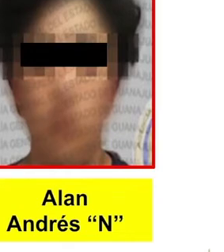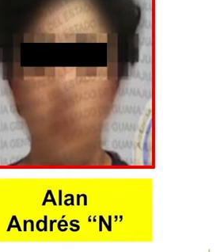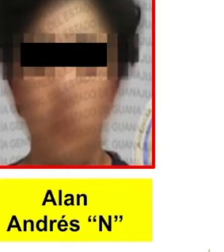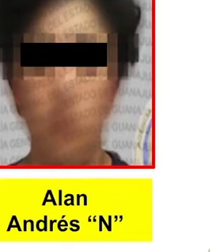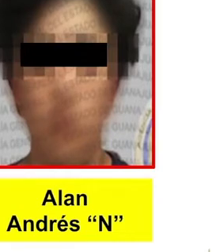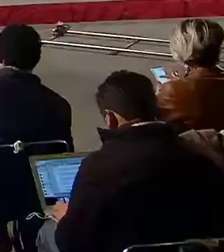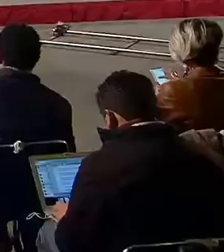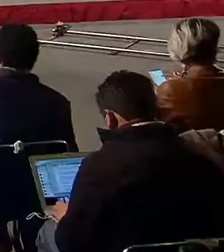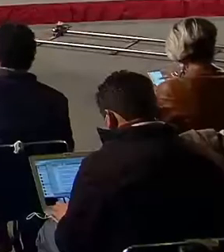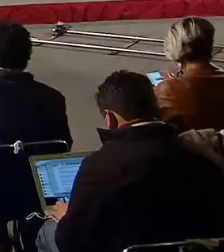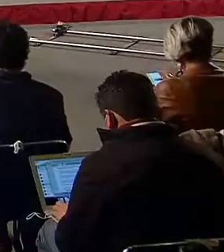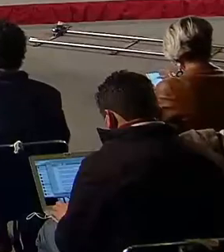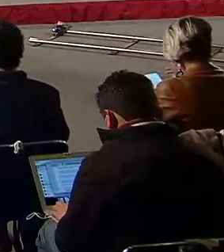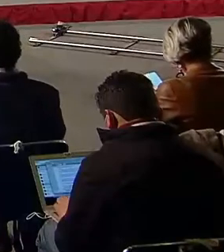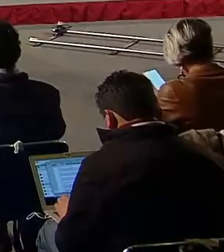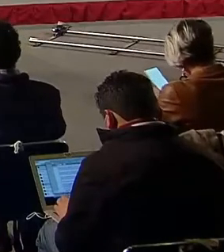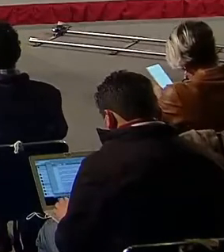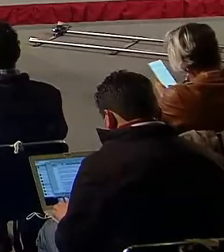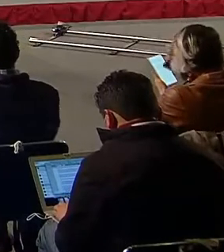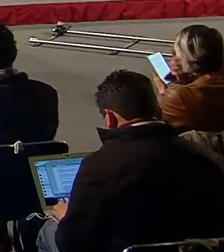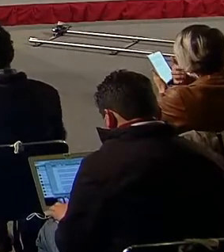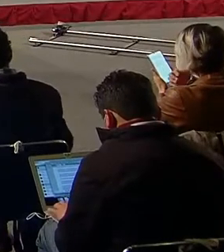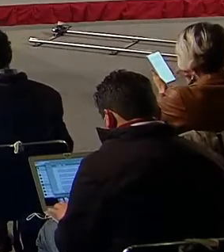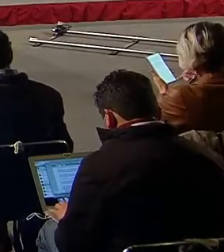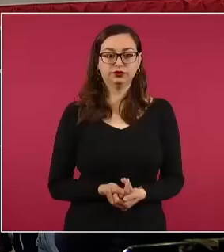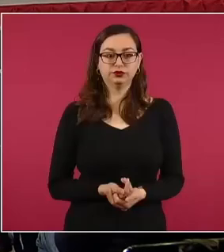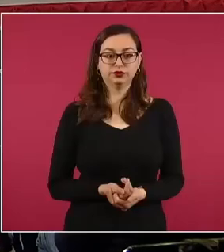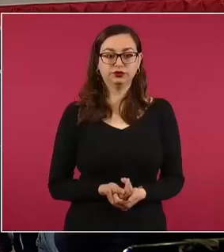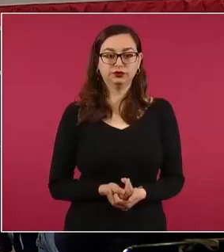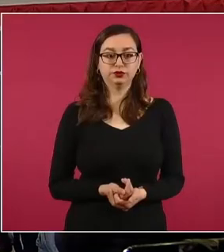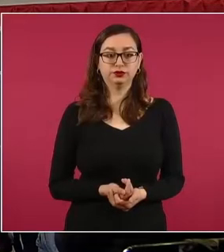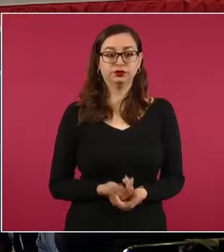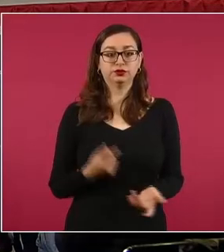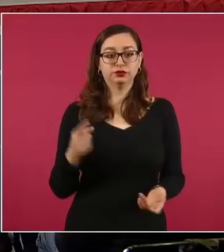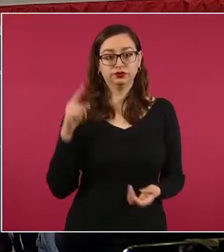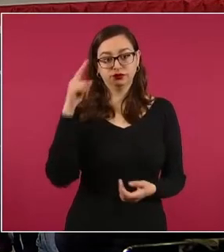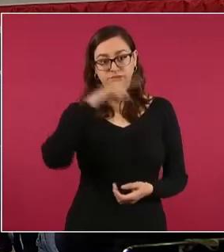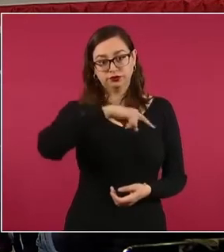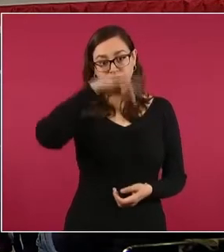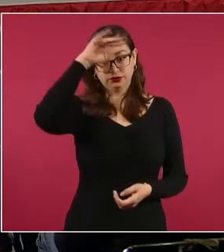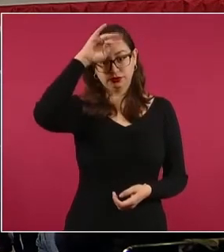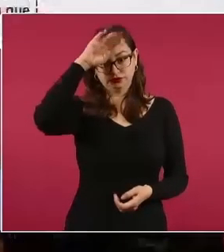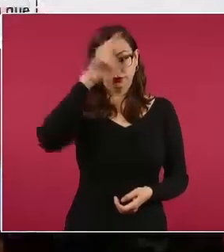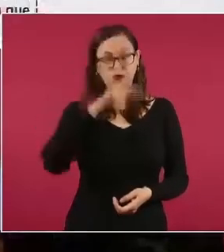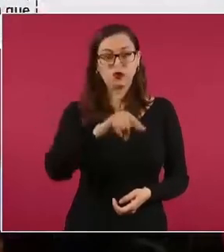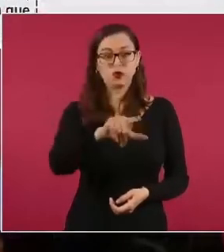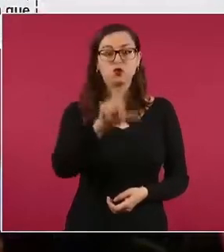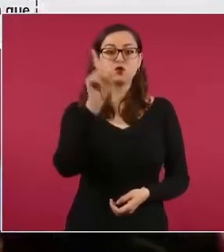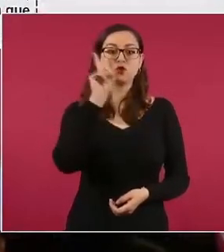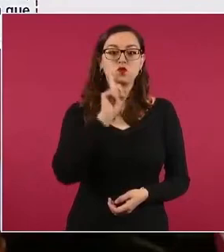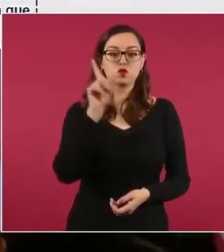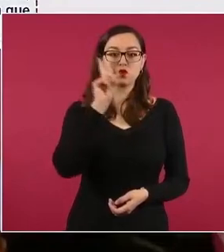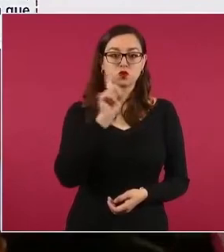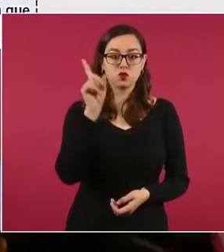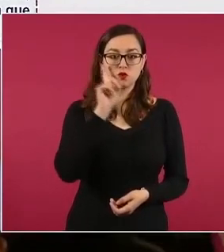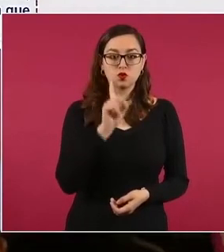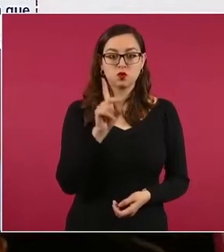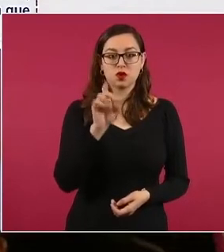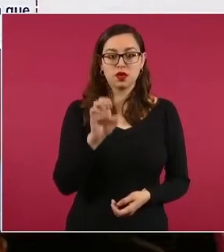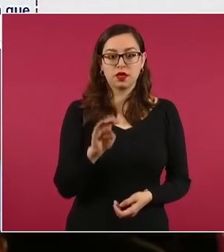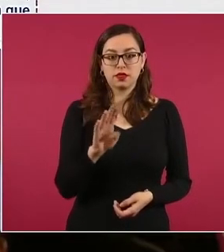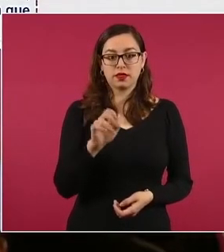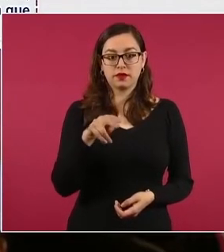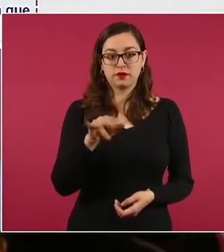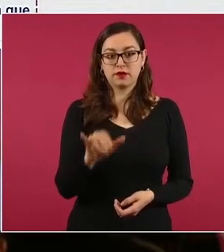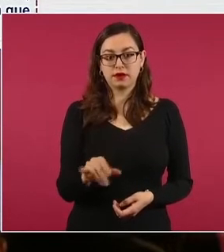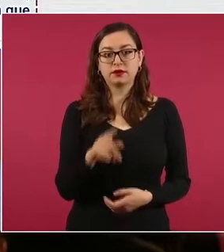Informar también sobre el caso Debany, que ya la carpeta de investigación, una